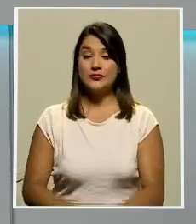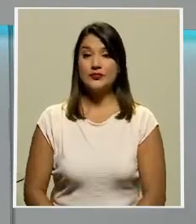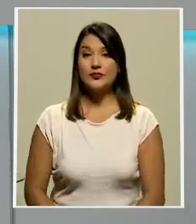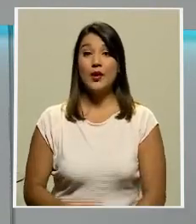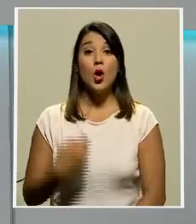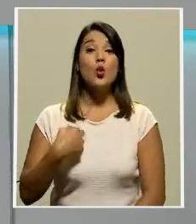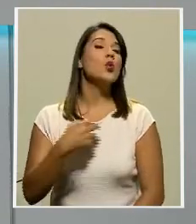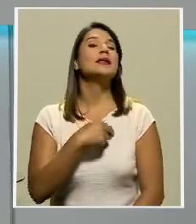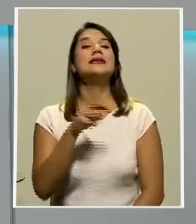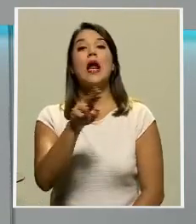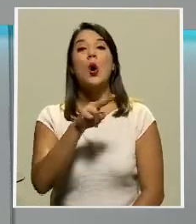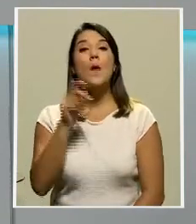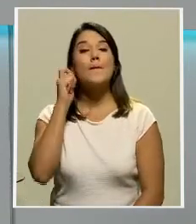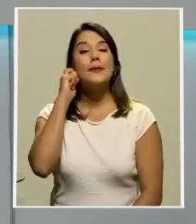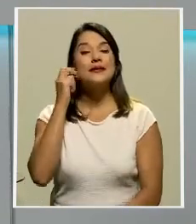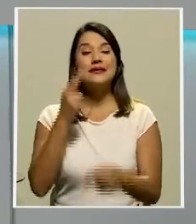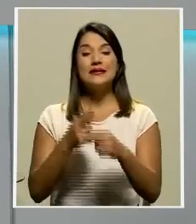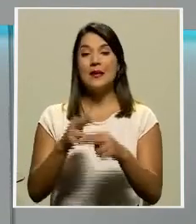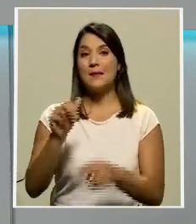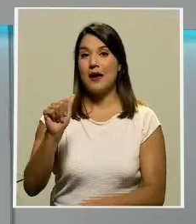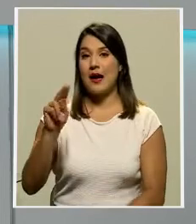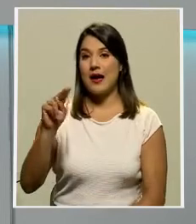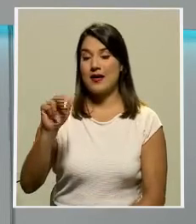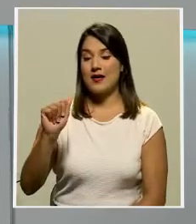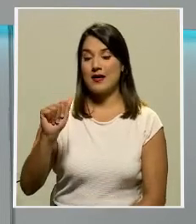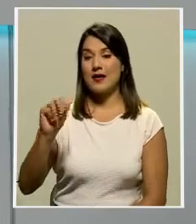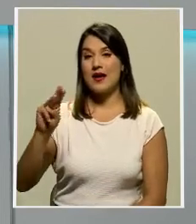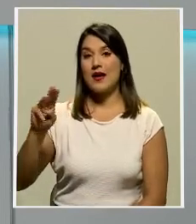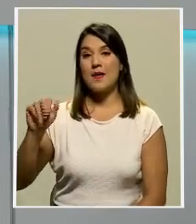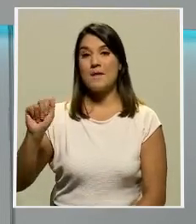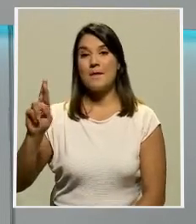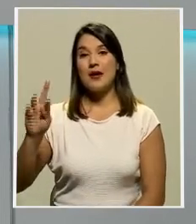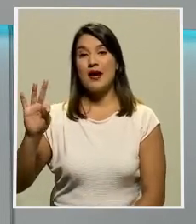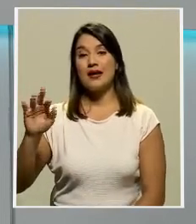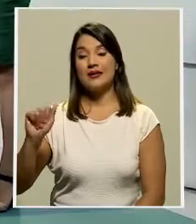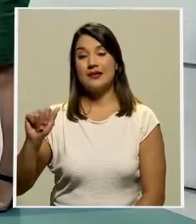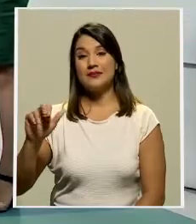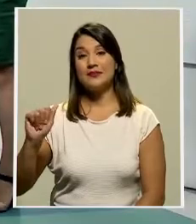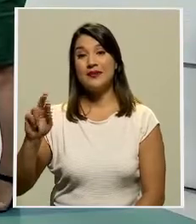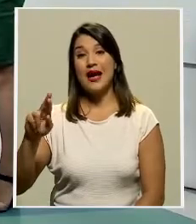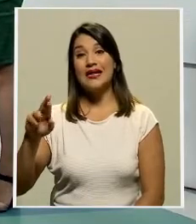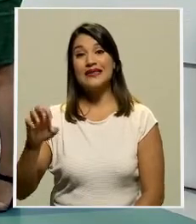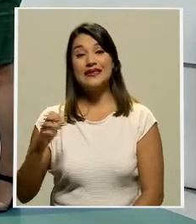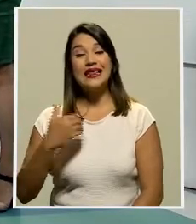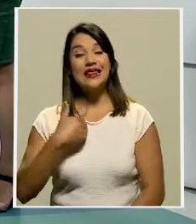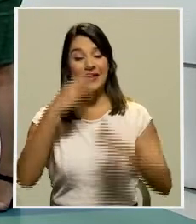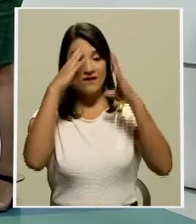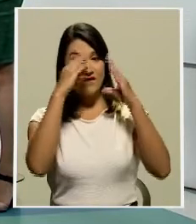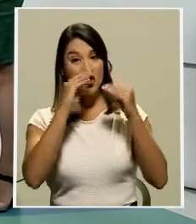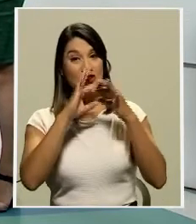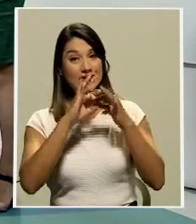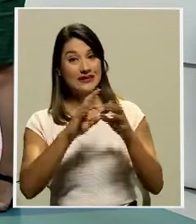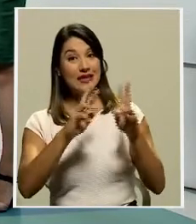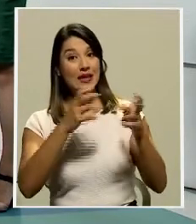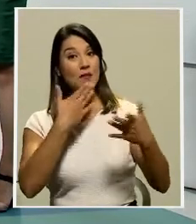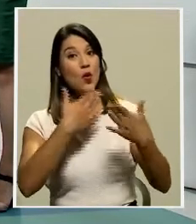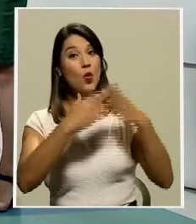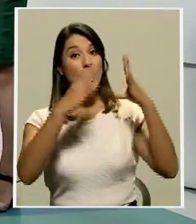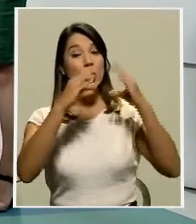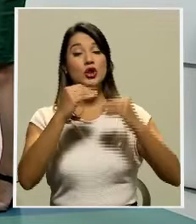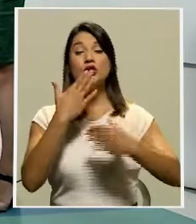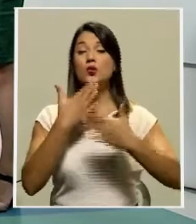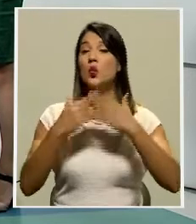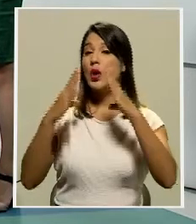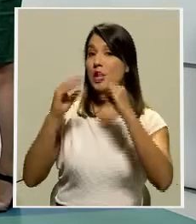Nuestra compañera Ana Marta Arce nos trae la información sobre este tema. Buenas noches, Ana Marta. Buenas noches, Don Ernesto y